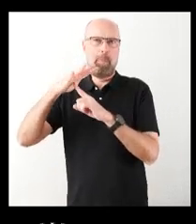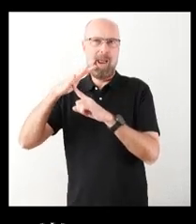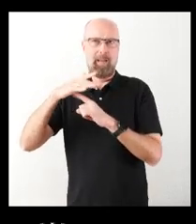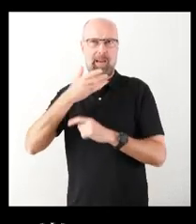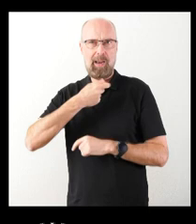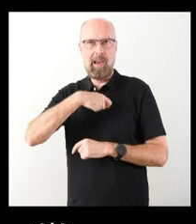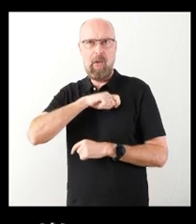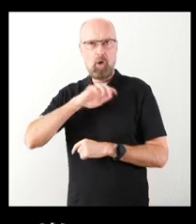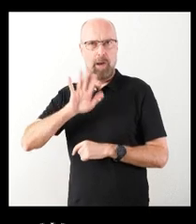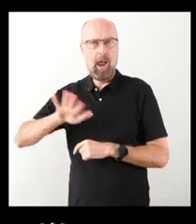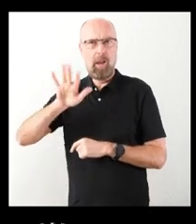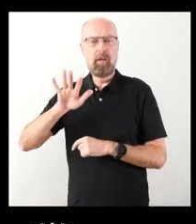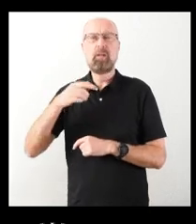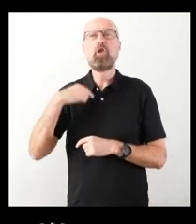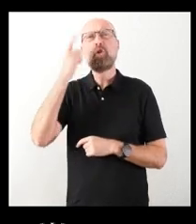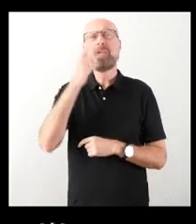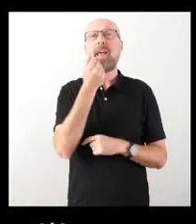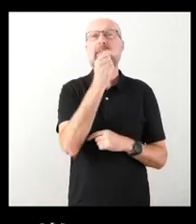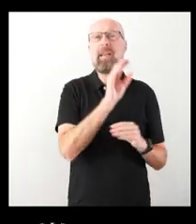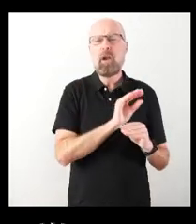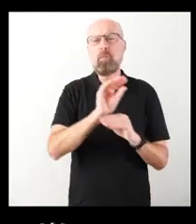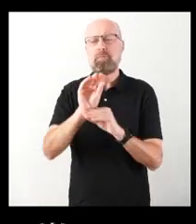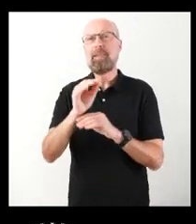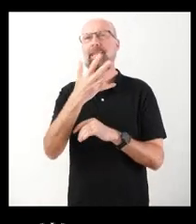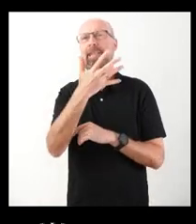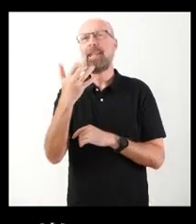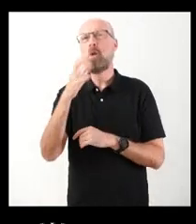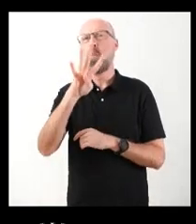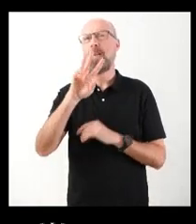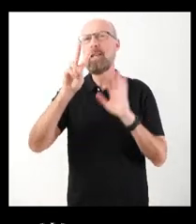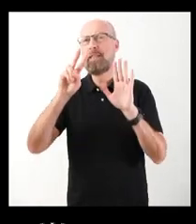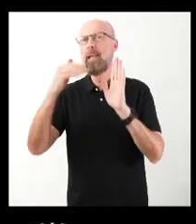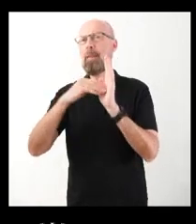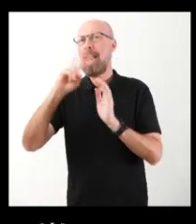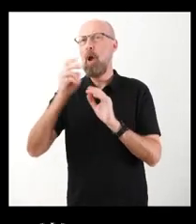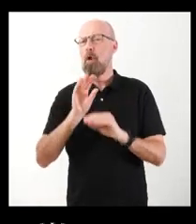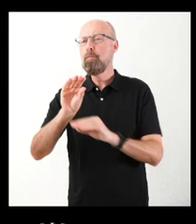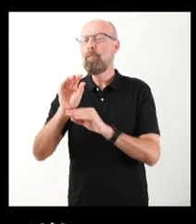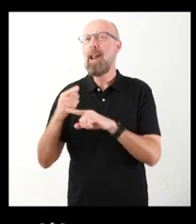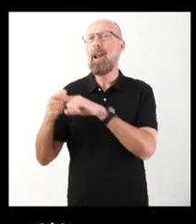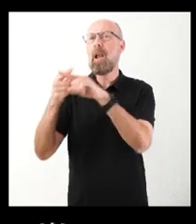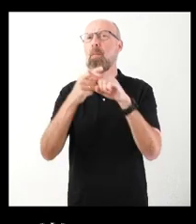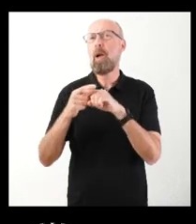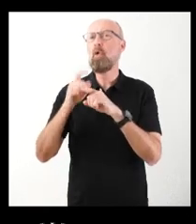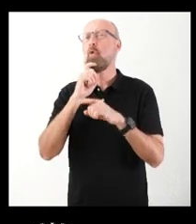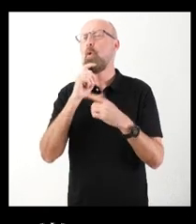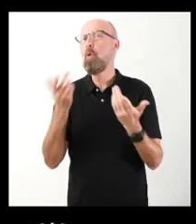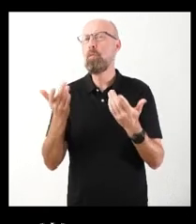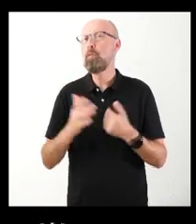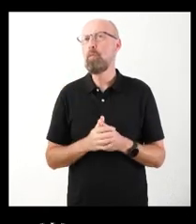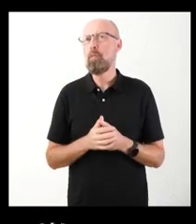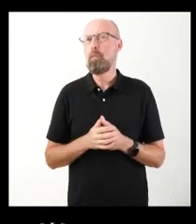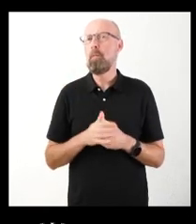el reparto de ese dinero de los 547.000 euros que vienen consignados. Es una cuestión, bueno,